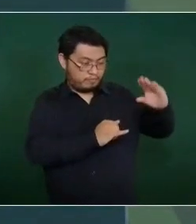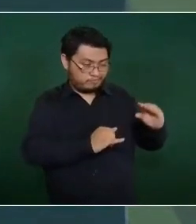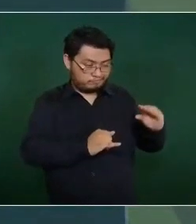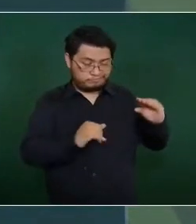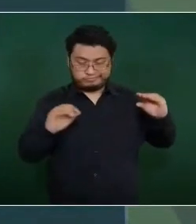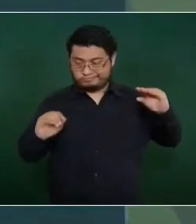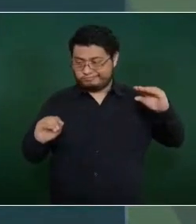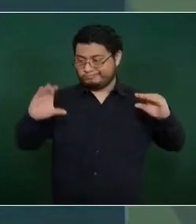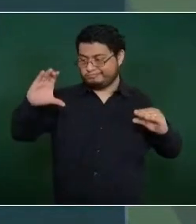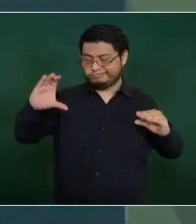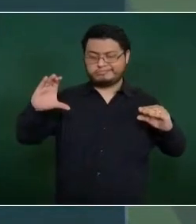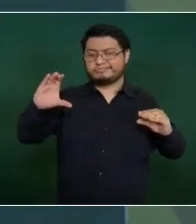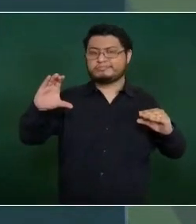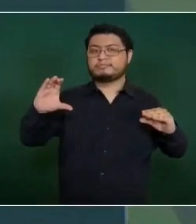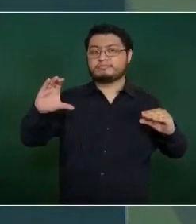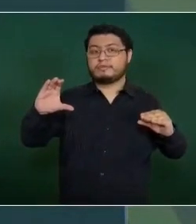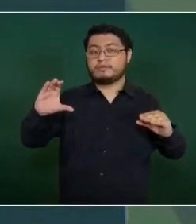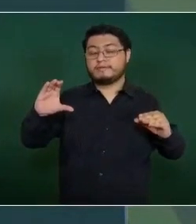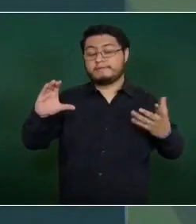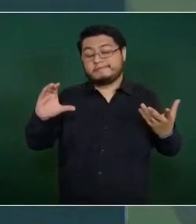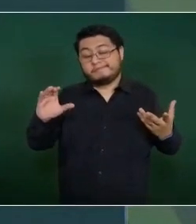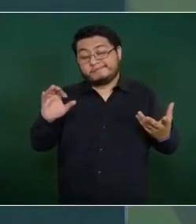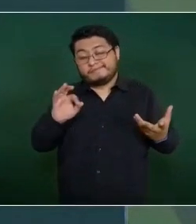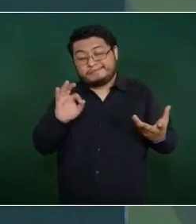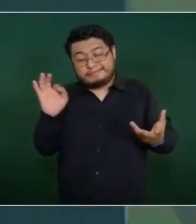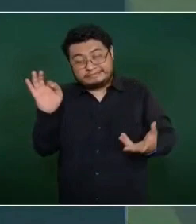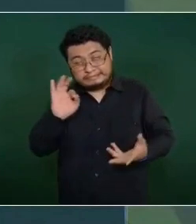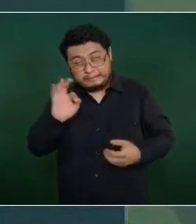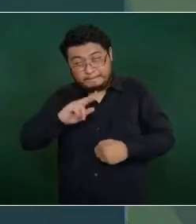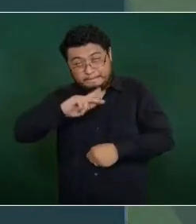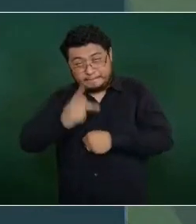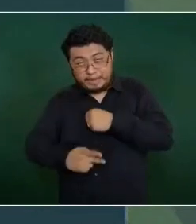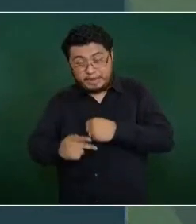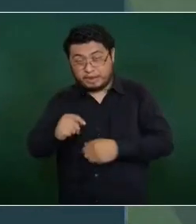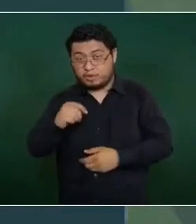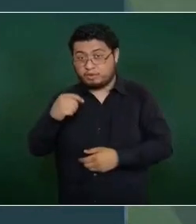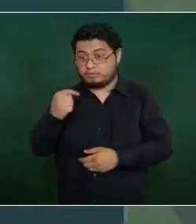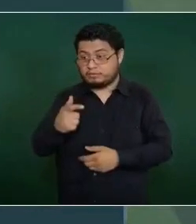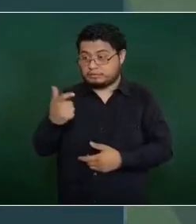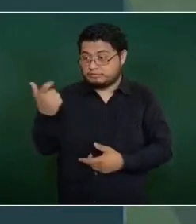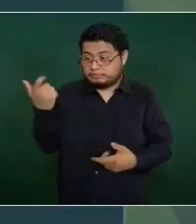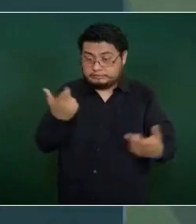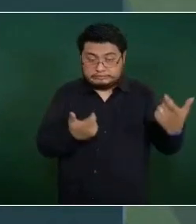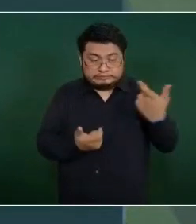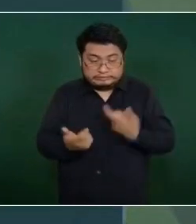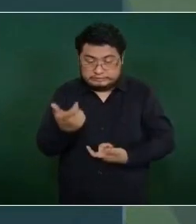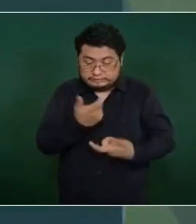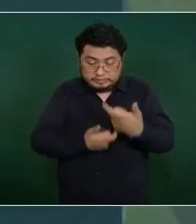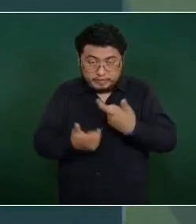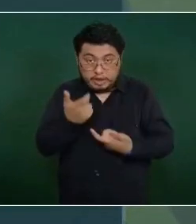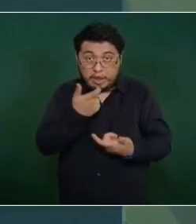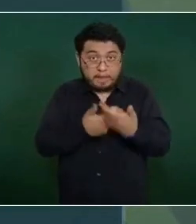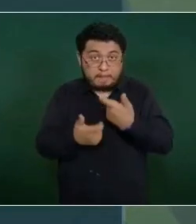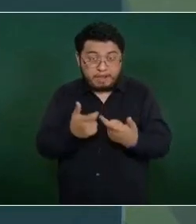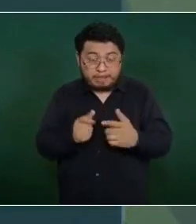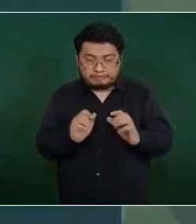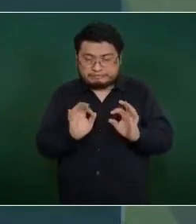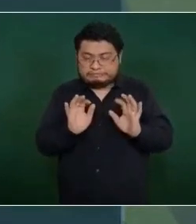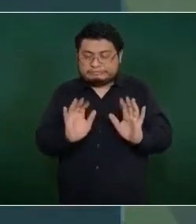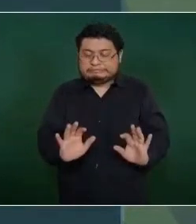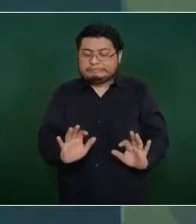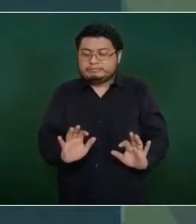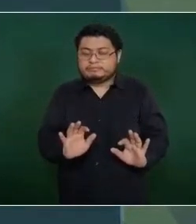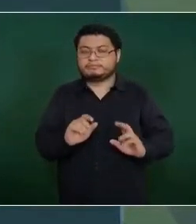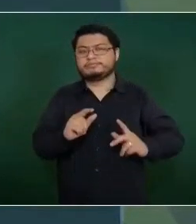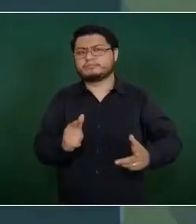riesgo de que se paralice la economía, de que no haya crecimiento económico, porque suben las